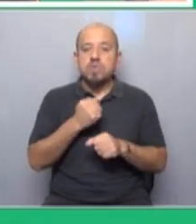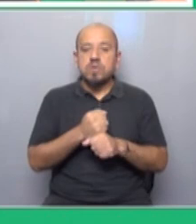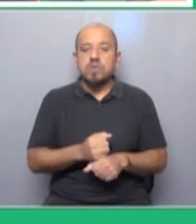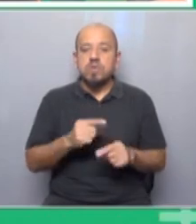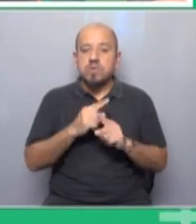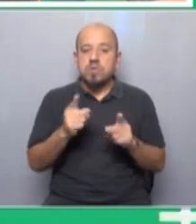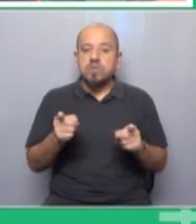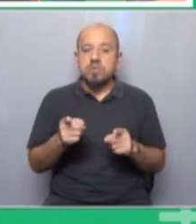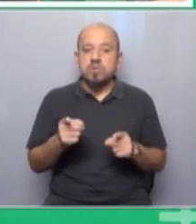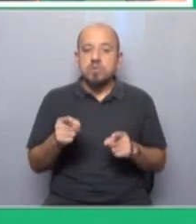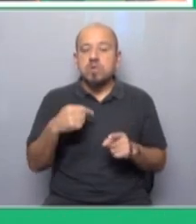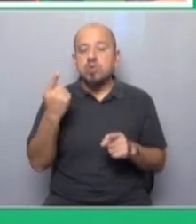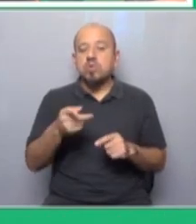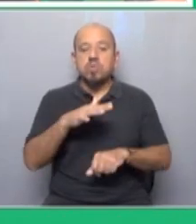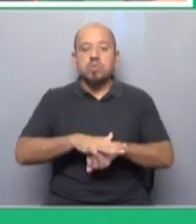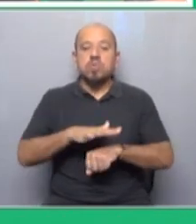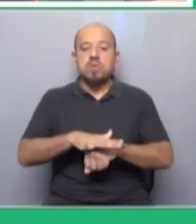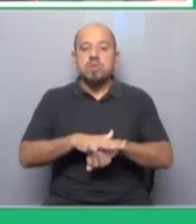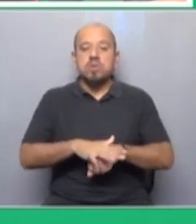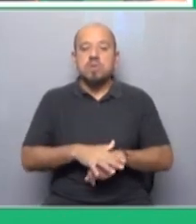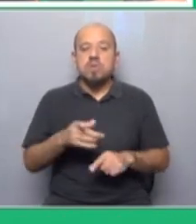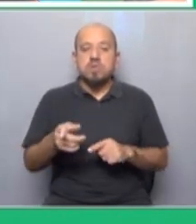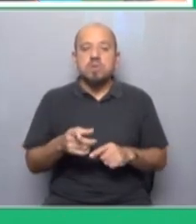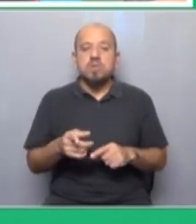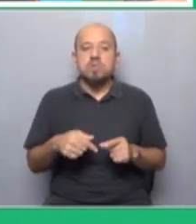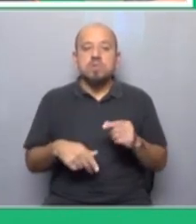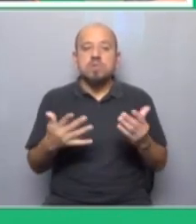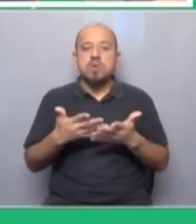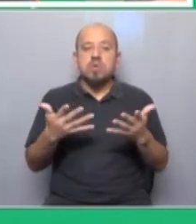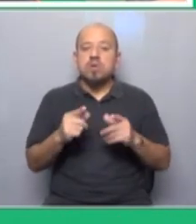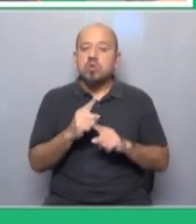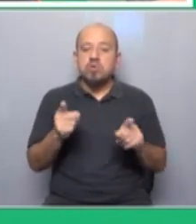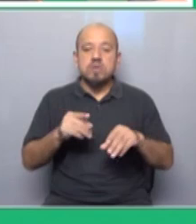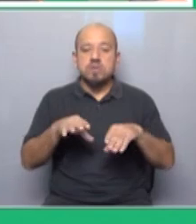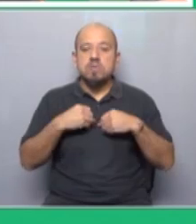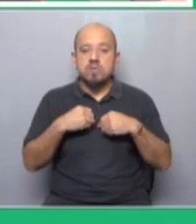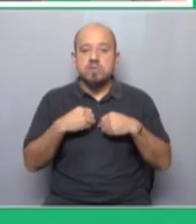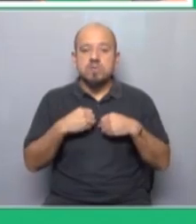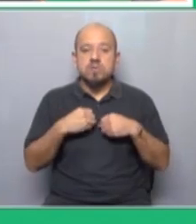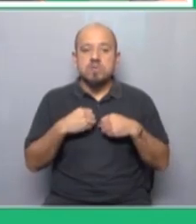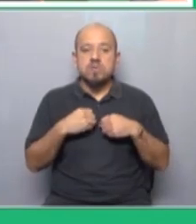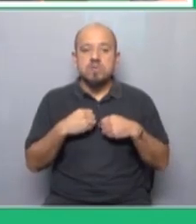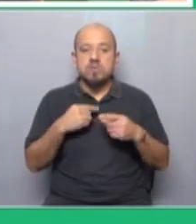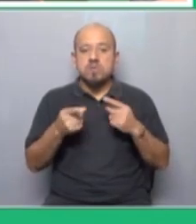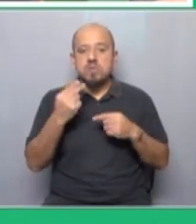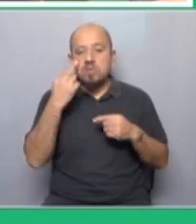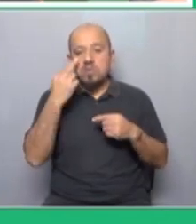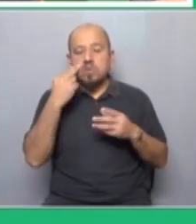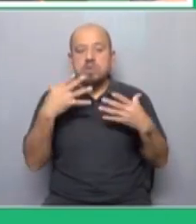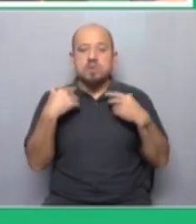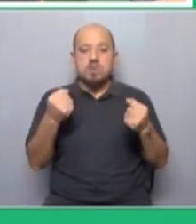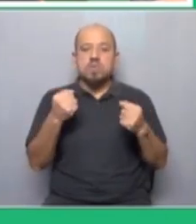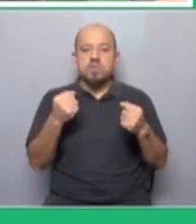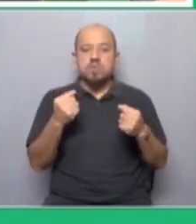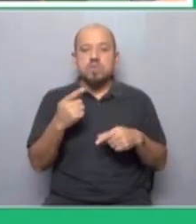inhumanos que en otra época podían parecer normales ahora son inaceptables porque además generan problemas de salud y demás